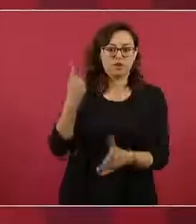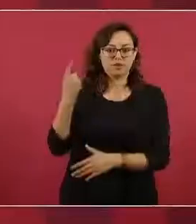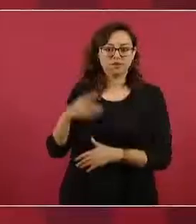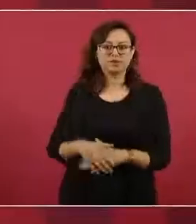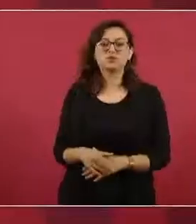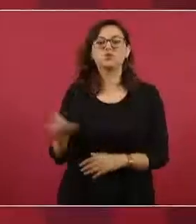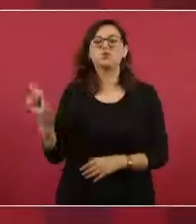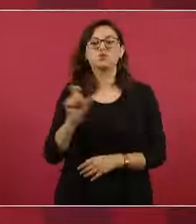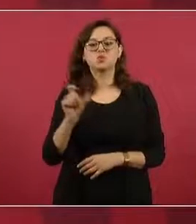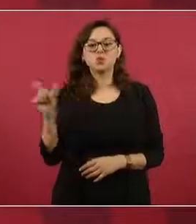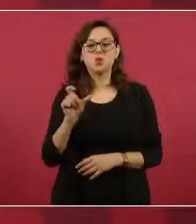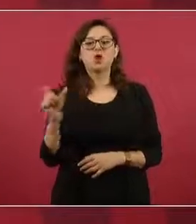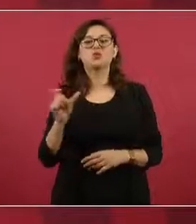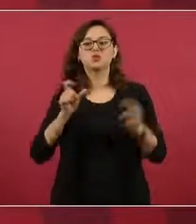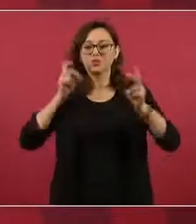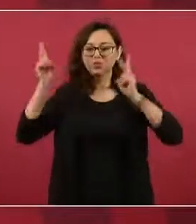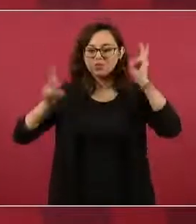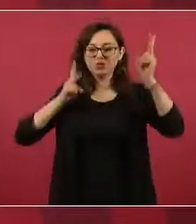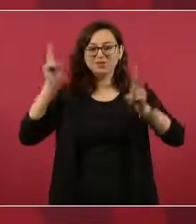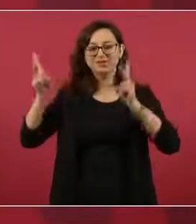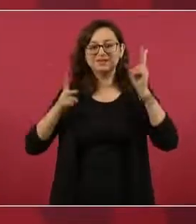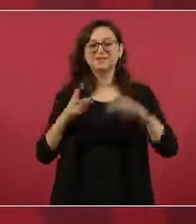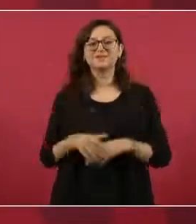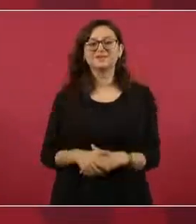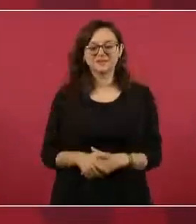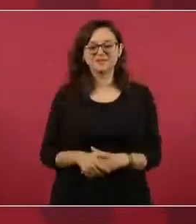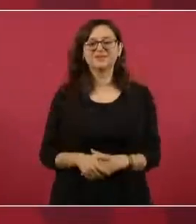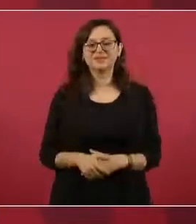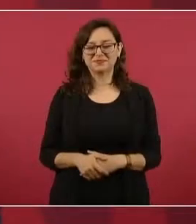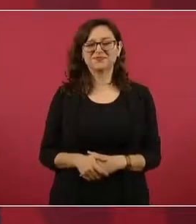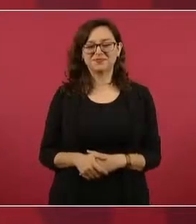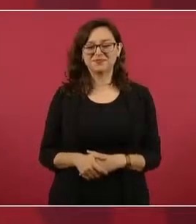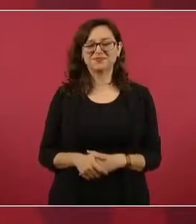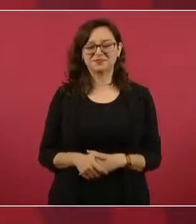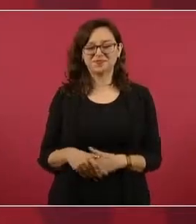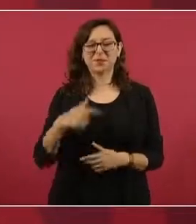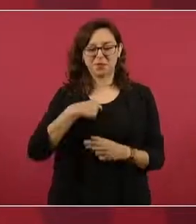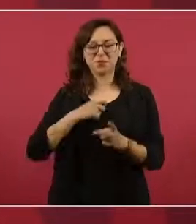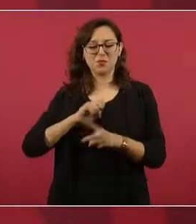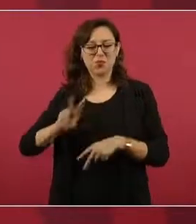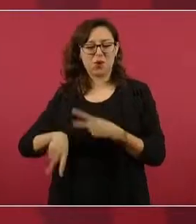¿Cuándo nos… Voy a ir. ¿Para cuándo más? Voy a ir,